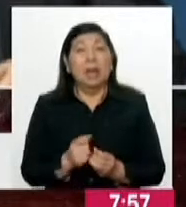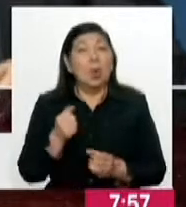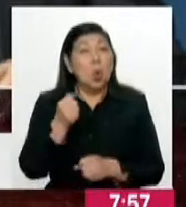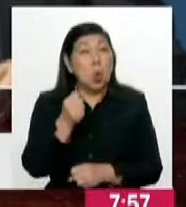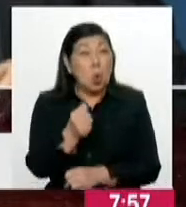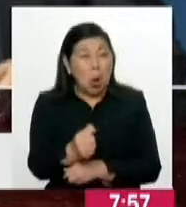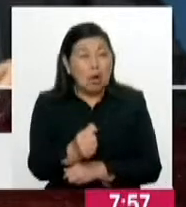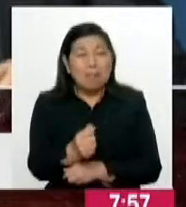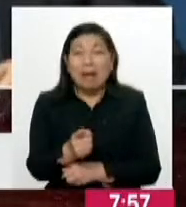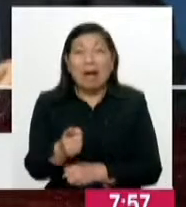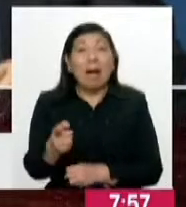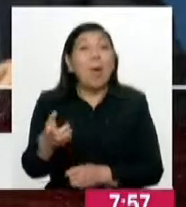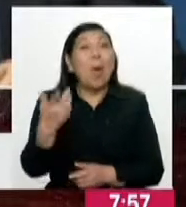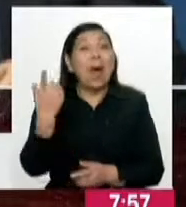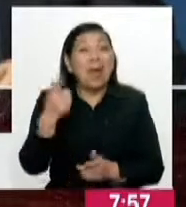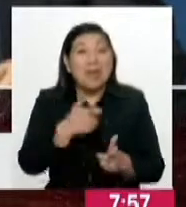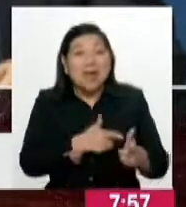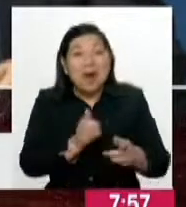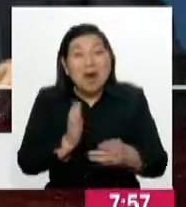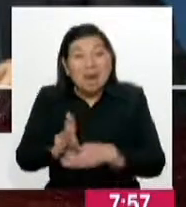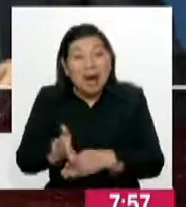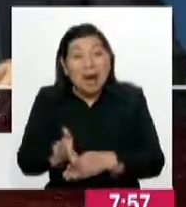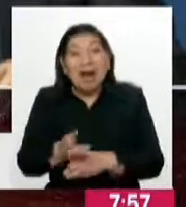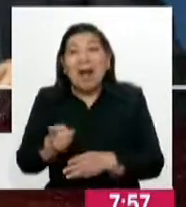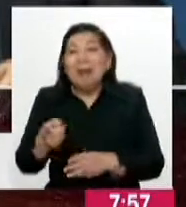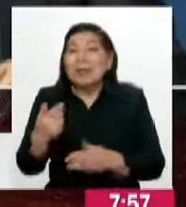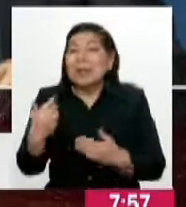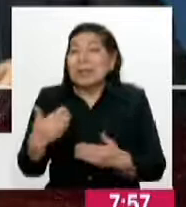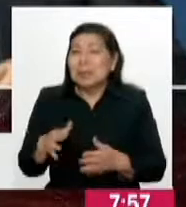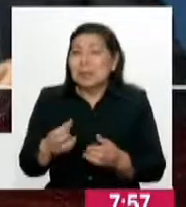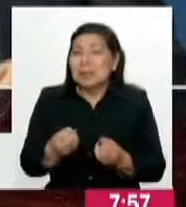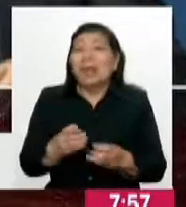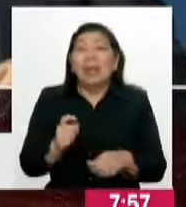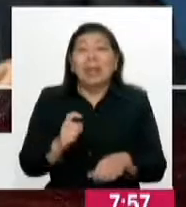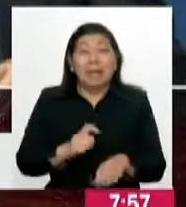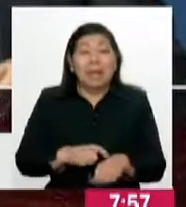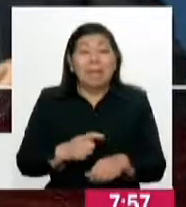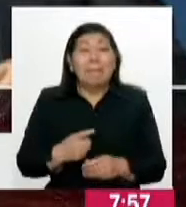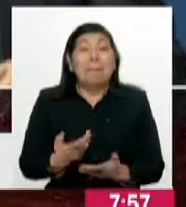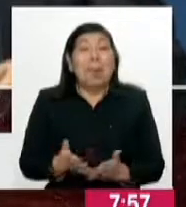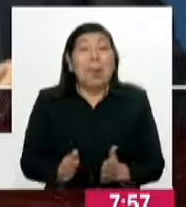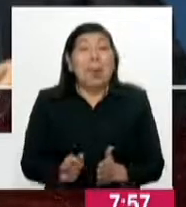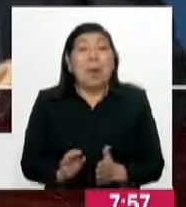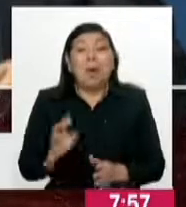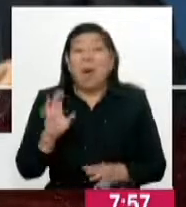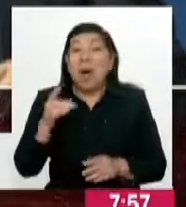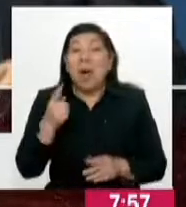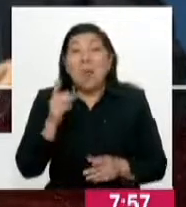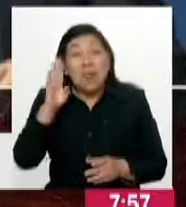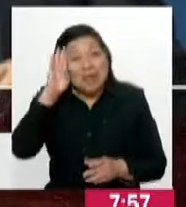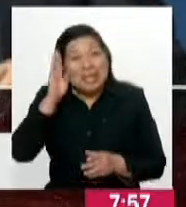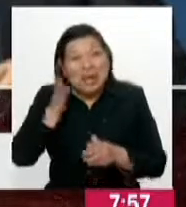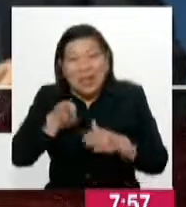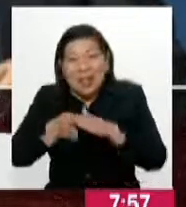golpe contundente que al terrorismo le va a costar bastante tiempo para, por lo menos,